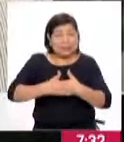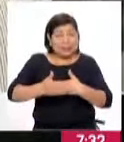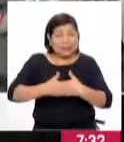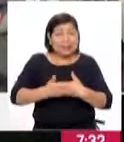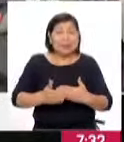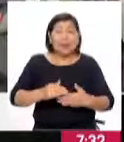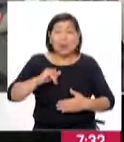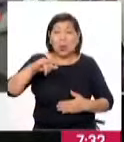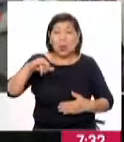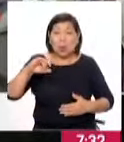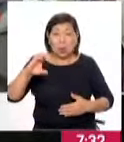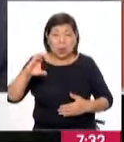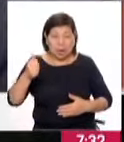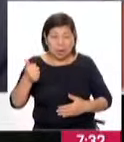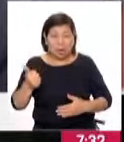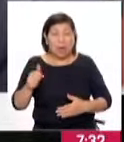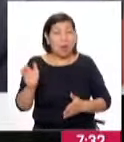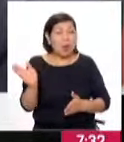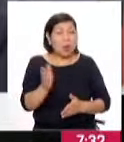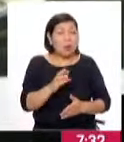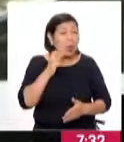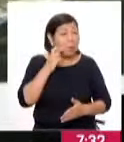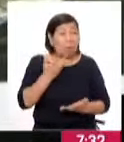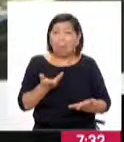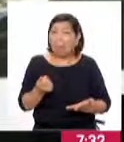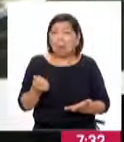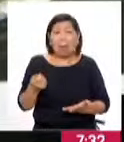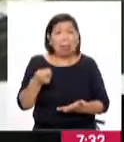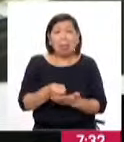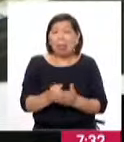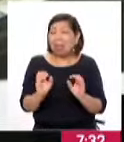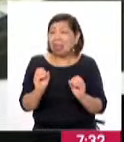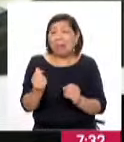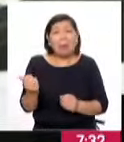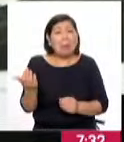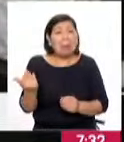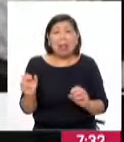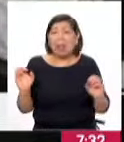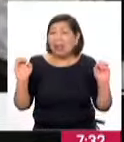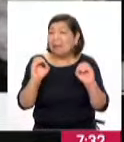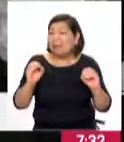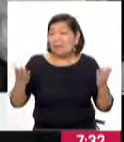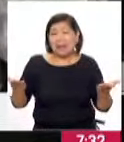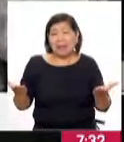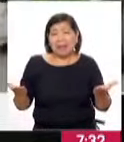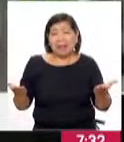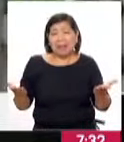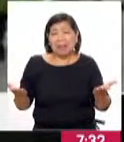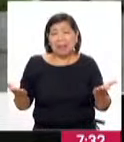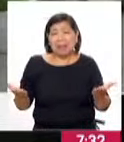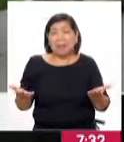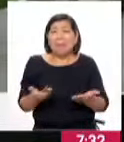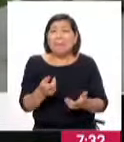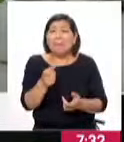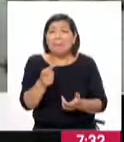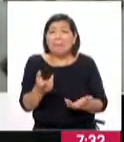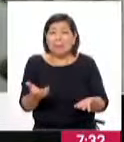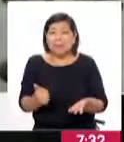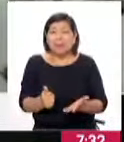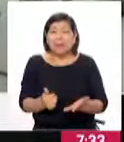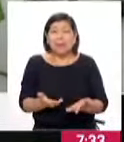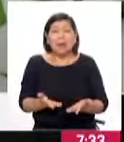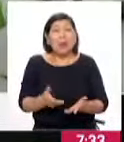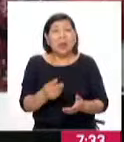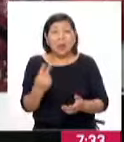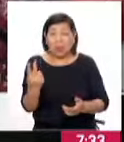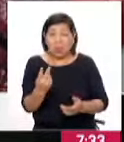Juliaca y Puno no ha llegado el dinero y esto ha generado una congestión en la ciudad de Puno